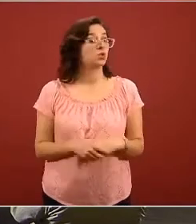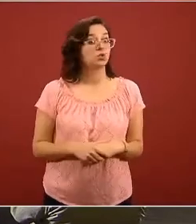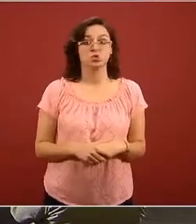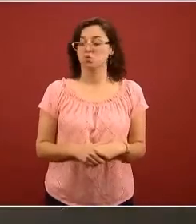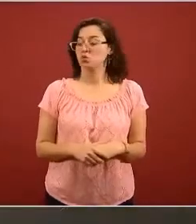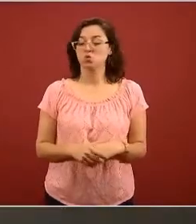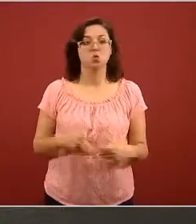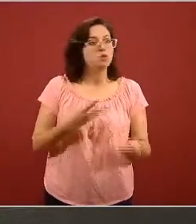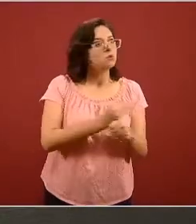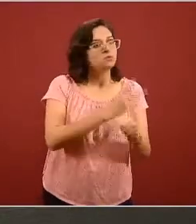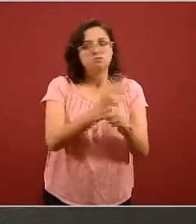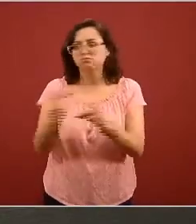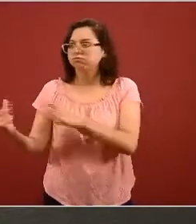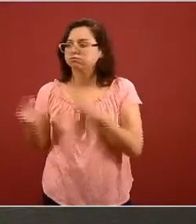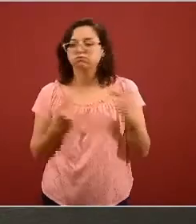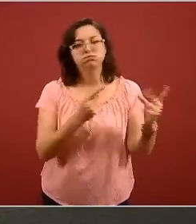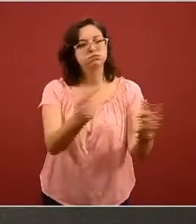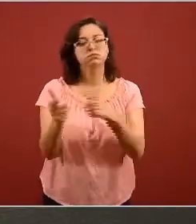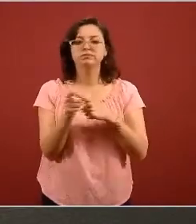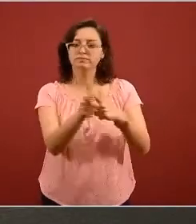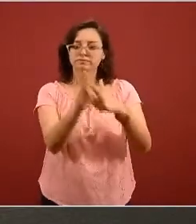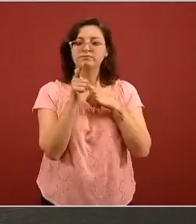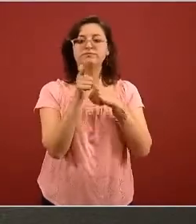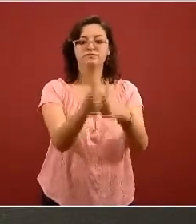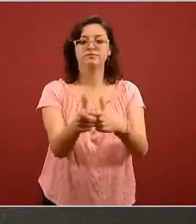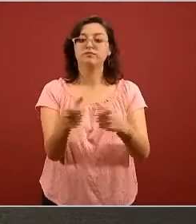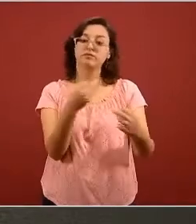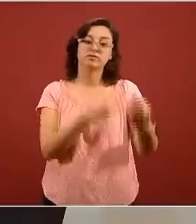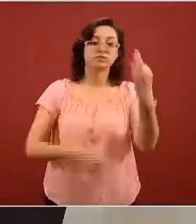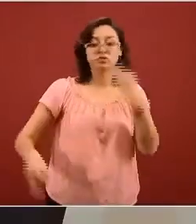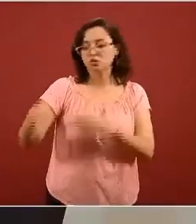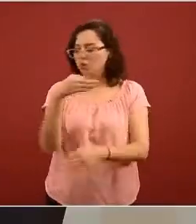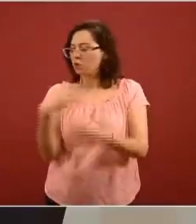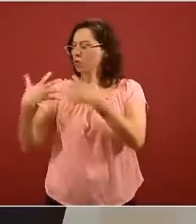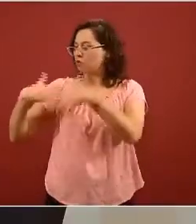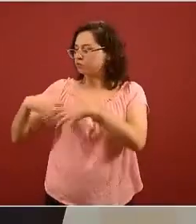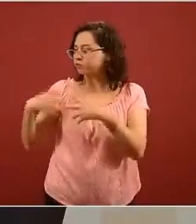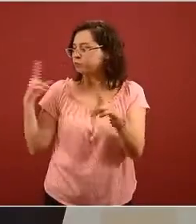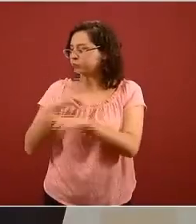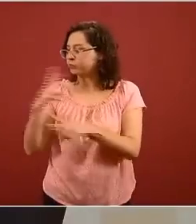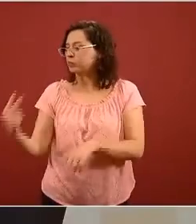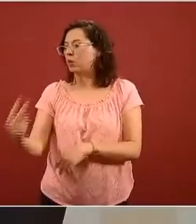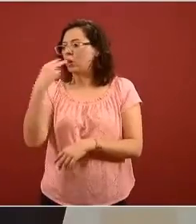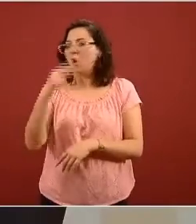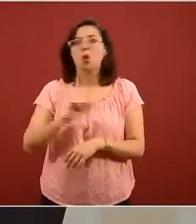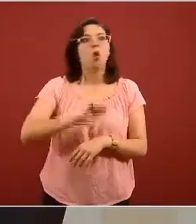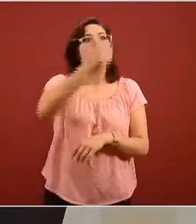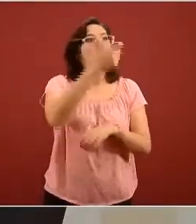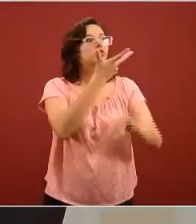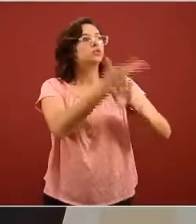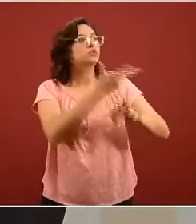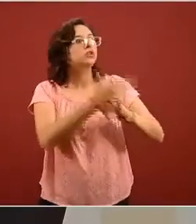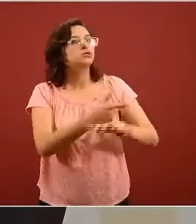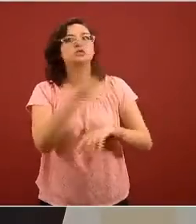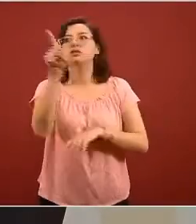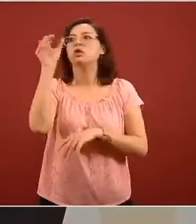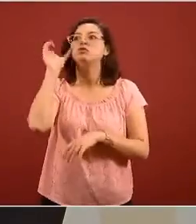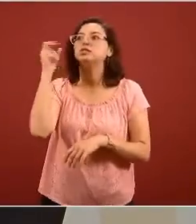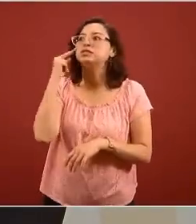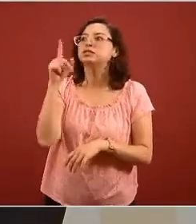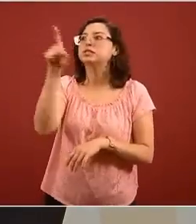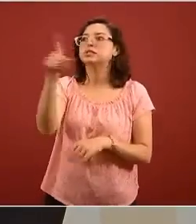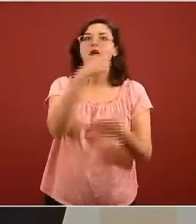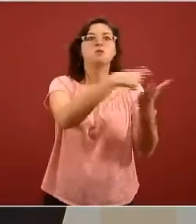y por eso todos estos elementos fabricar ventiladores conseguir ventiladores con Estados Unidos con China